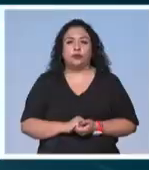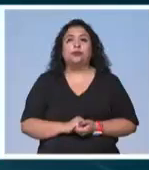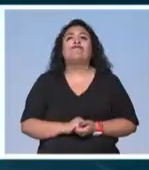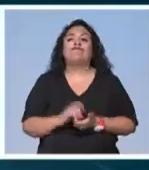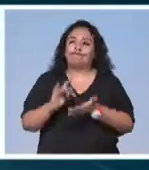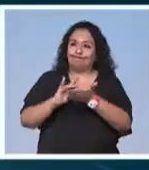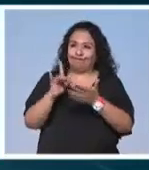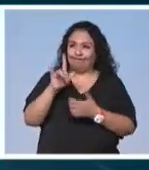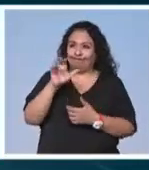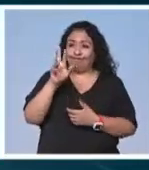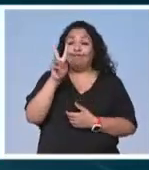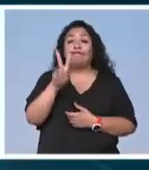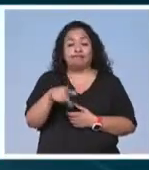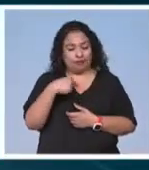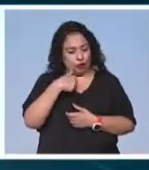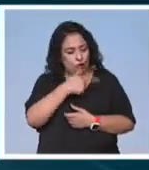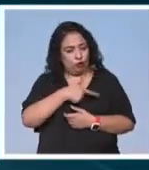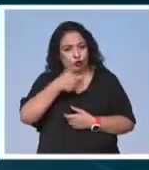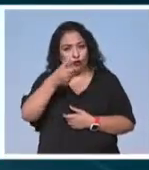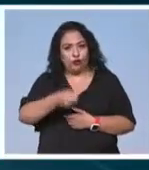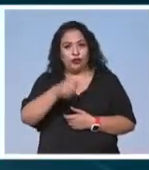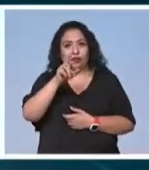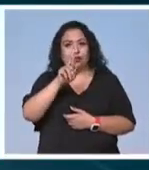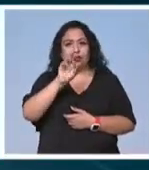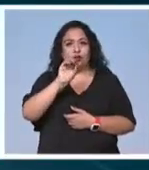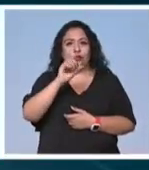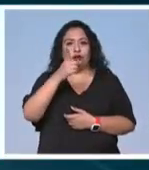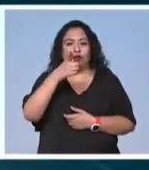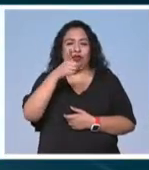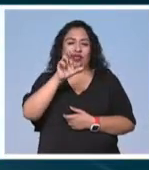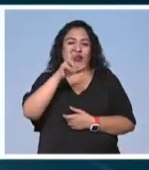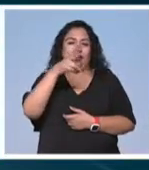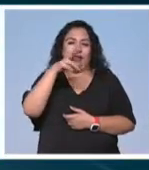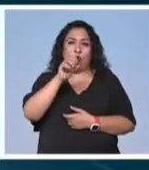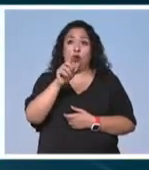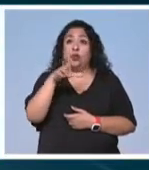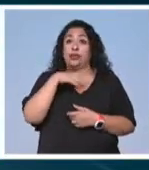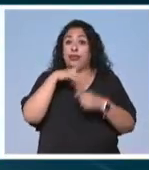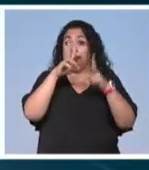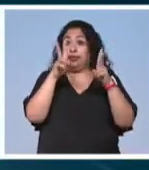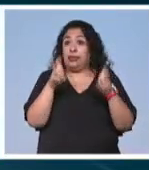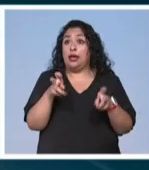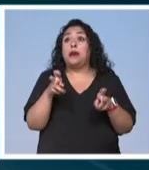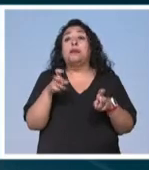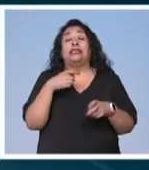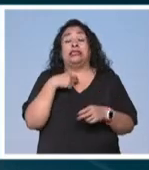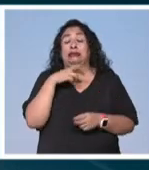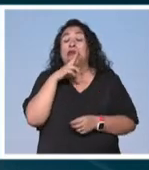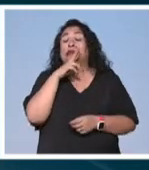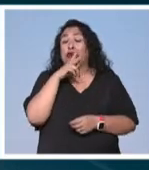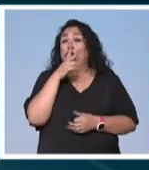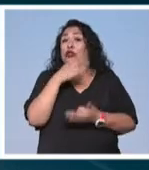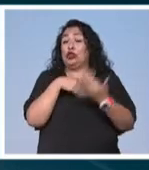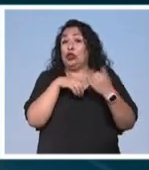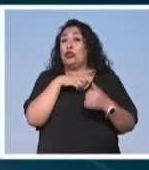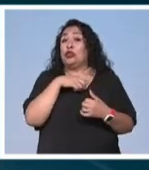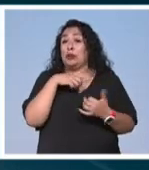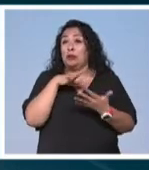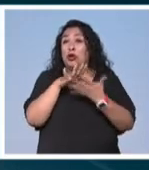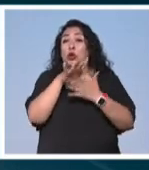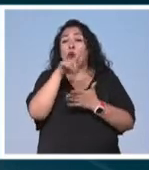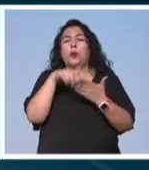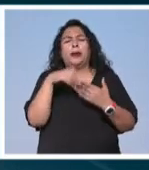gracias Laura en efecto me da mucho gusto saludar a Rodrigo Peredo un tema que nos compete y nos preocupa a todos un lugar